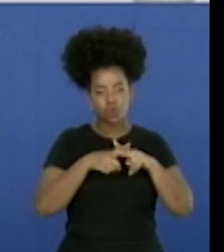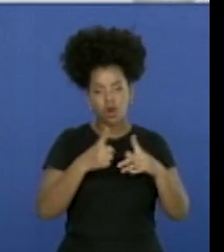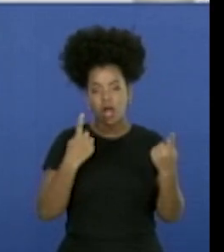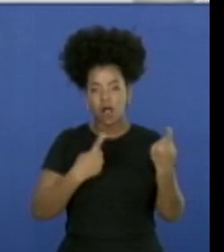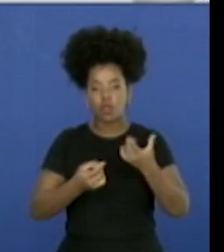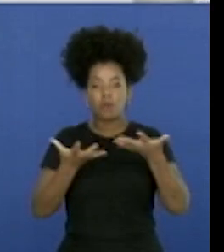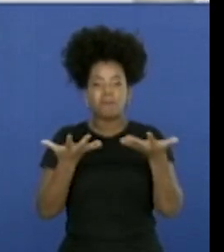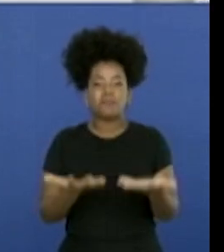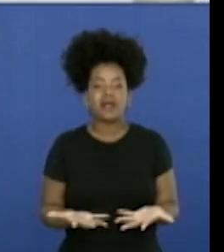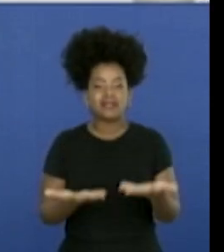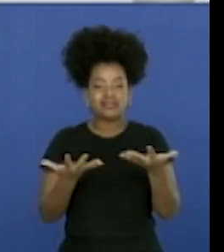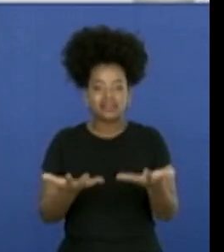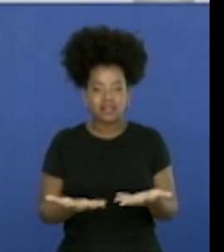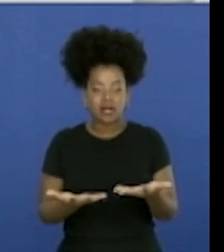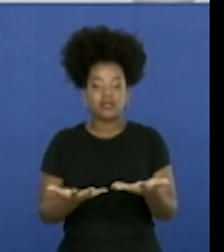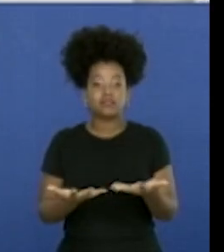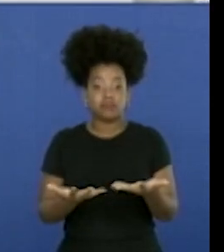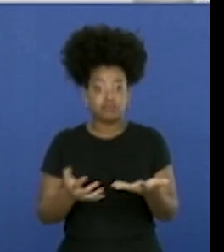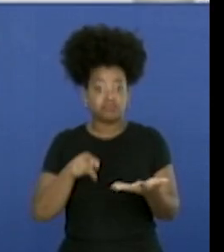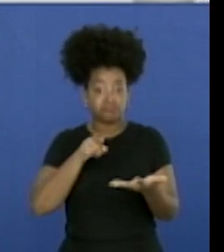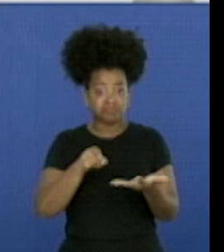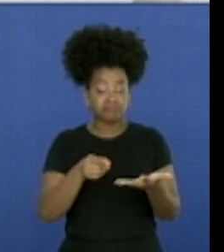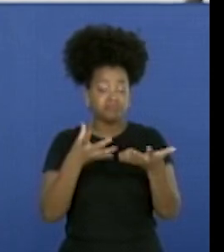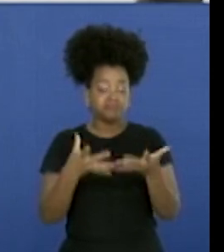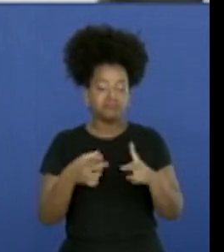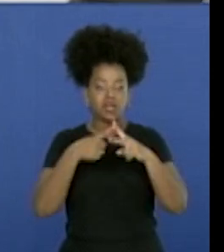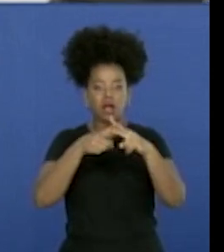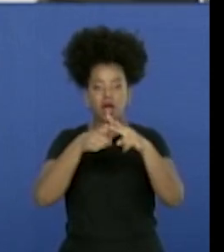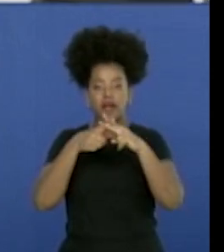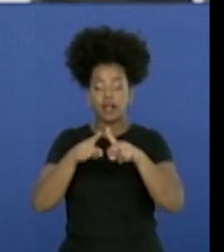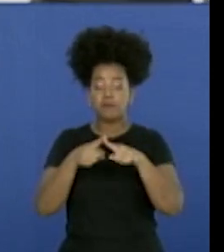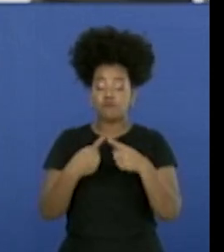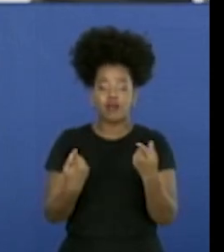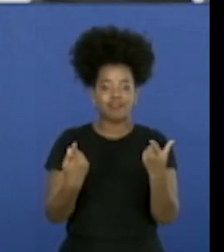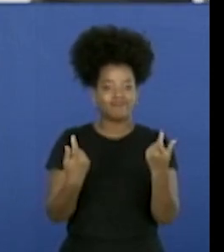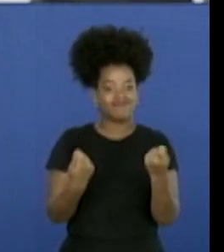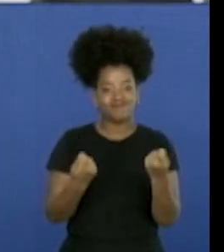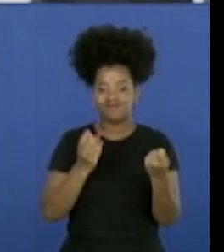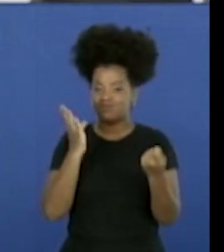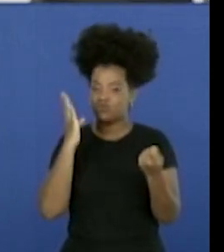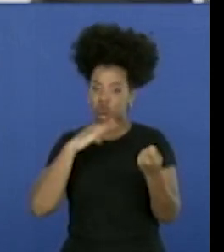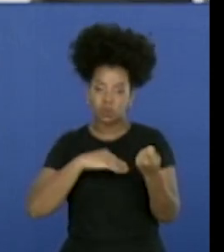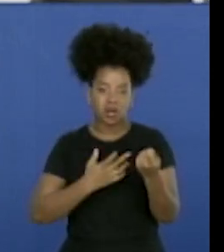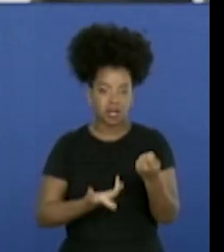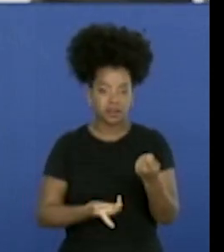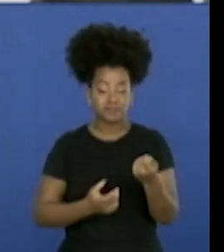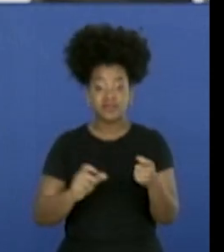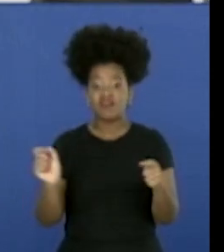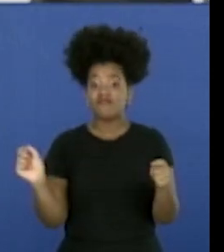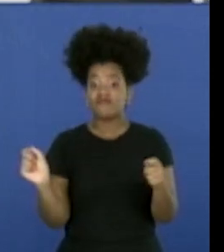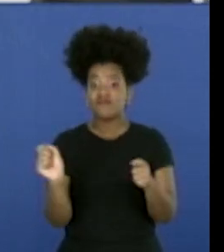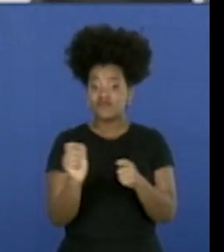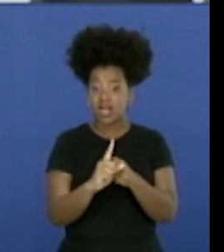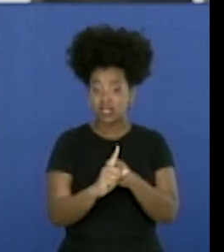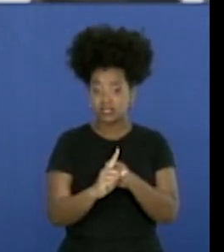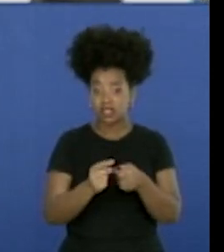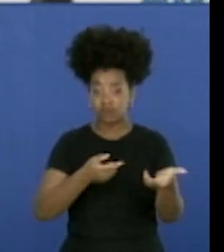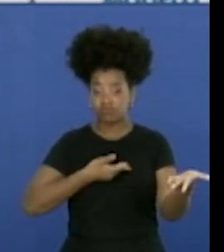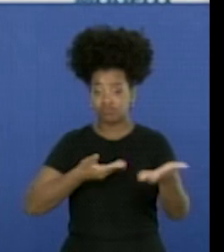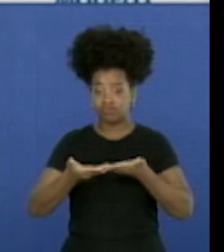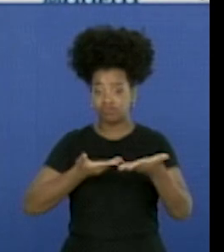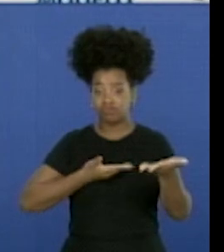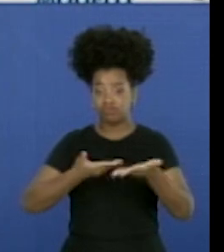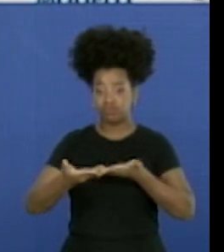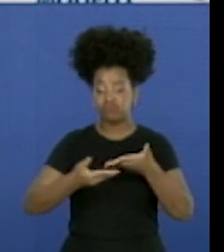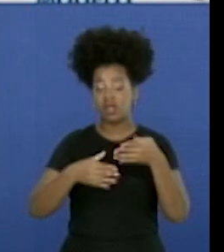pesas ya instaladas, pues carecía de financiamiento para adquirir materia prima. Las ventas en el mercado interno a partir de la AEI